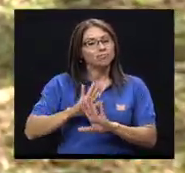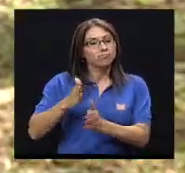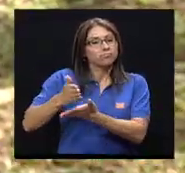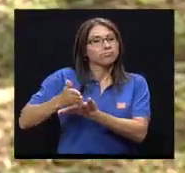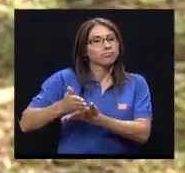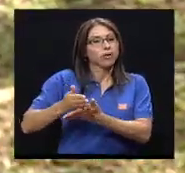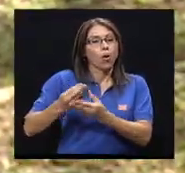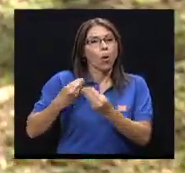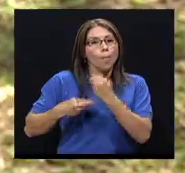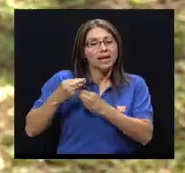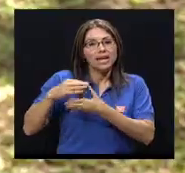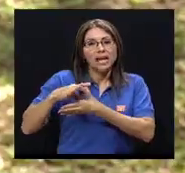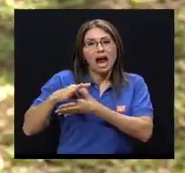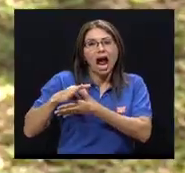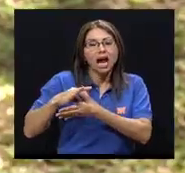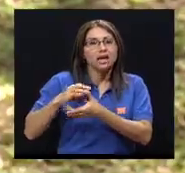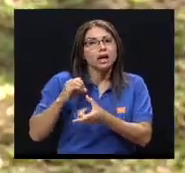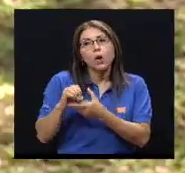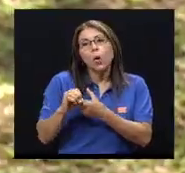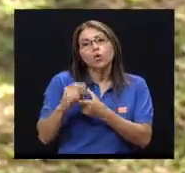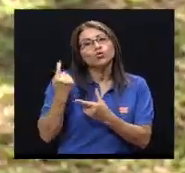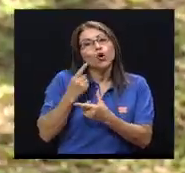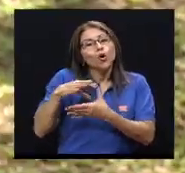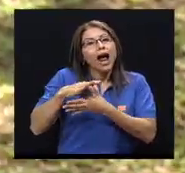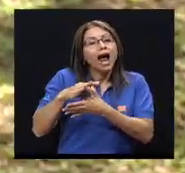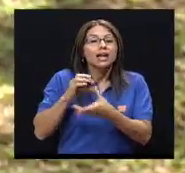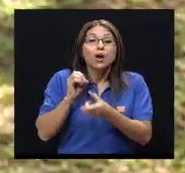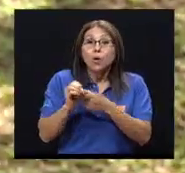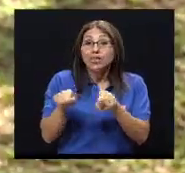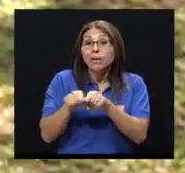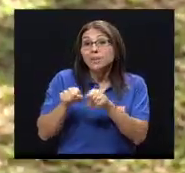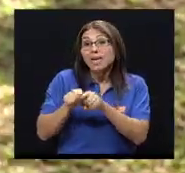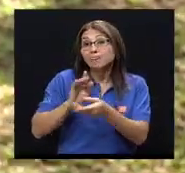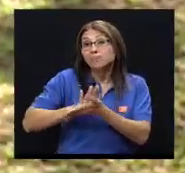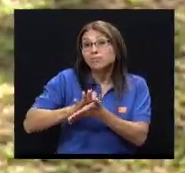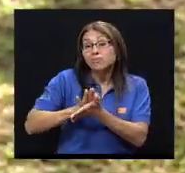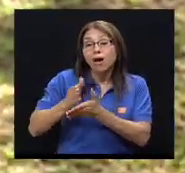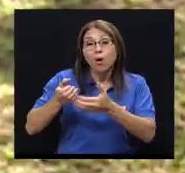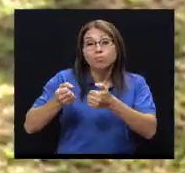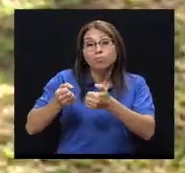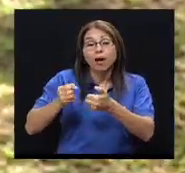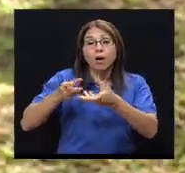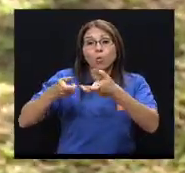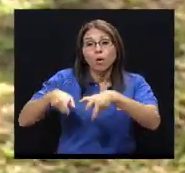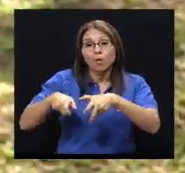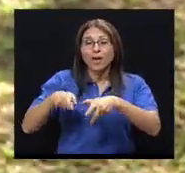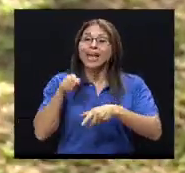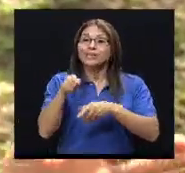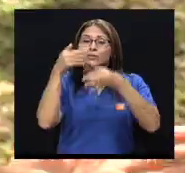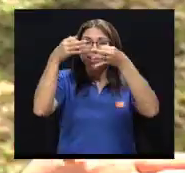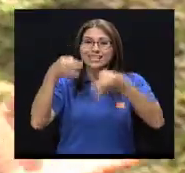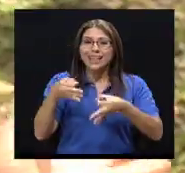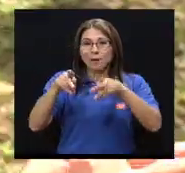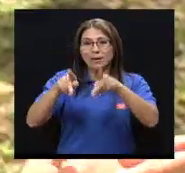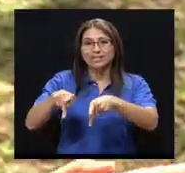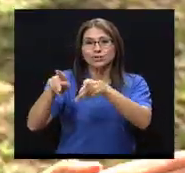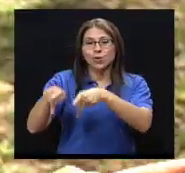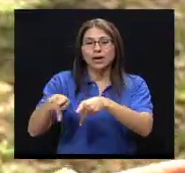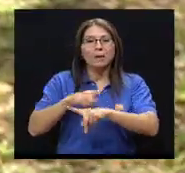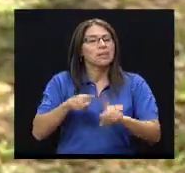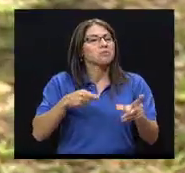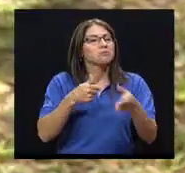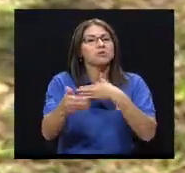ya sea solo la carne, sea además los lácteos, sea incluso el huevo. Eso lo decide la persona. Pero independientemente del tipo de